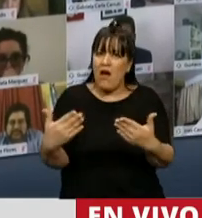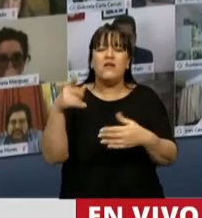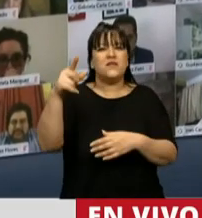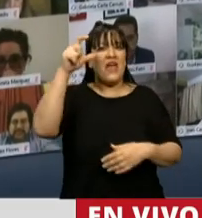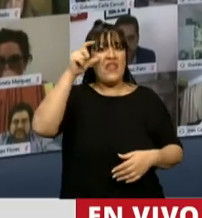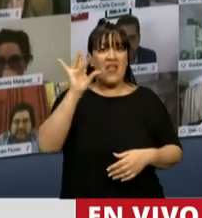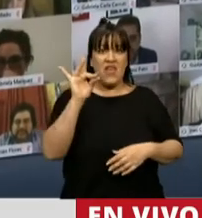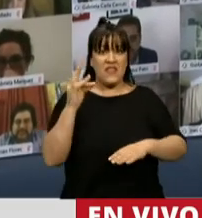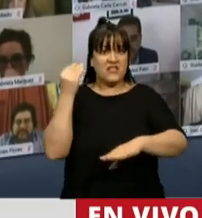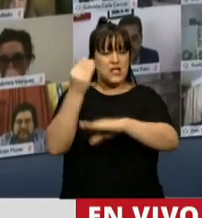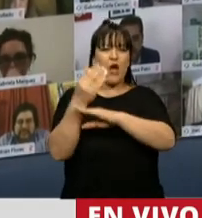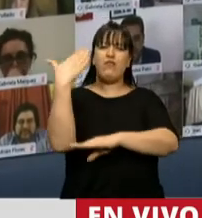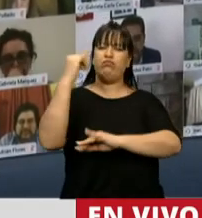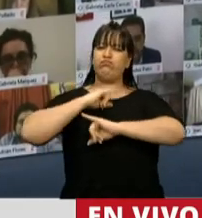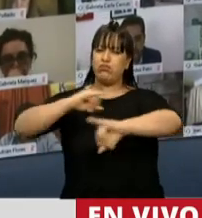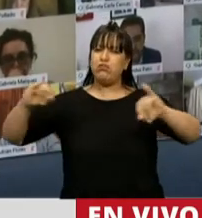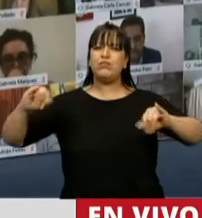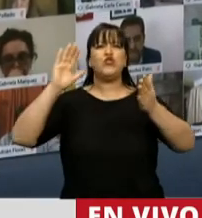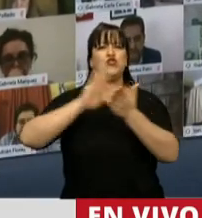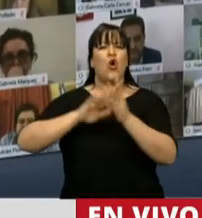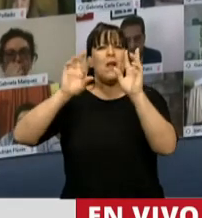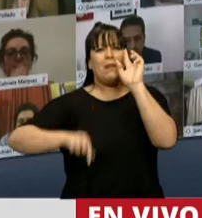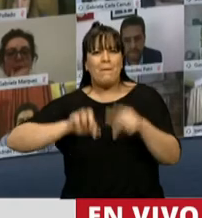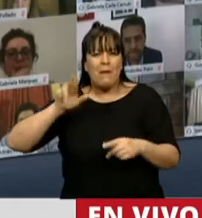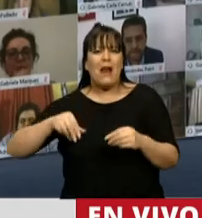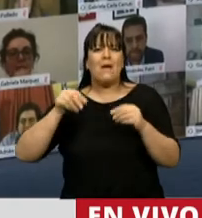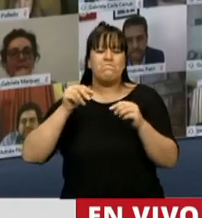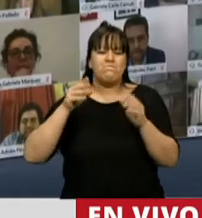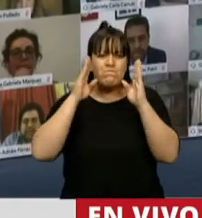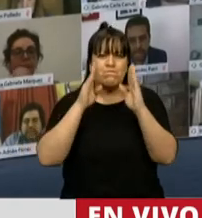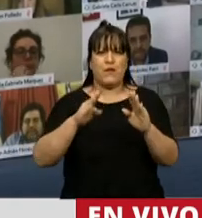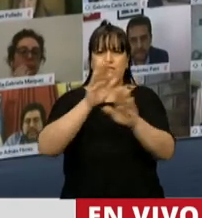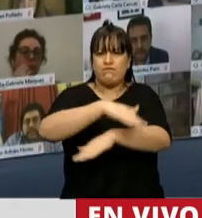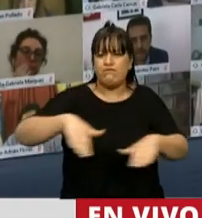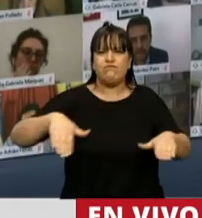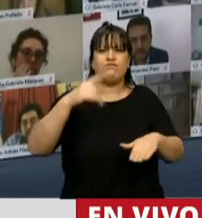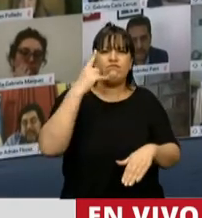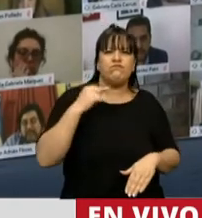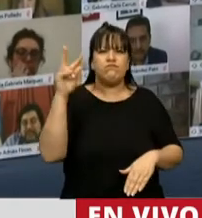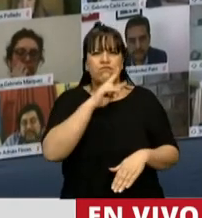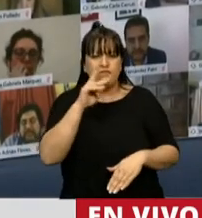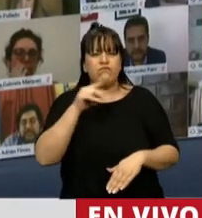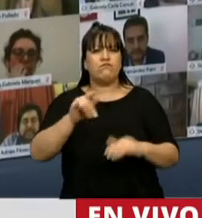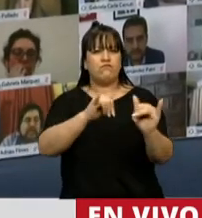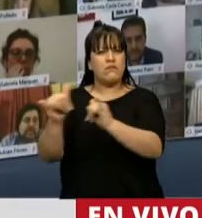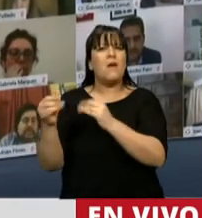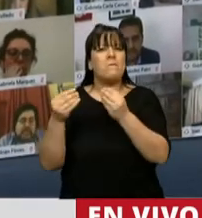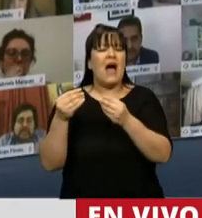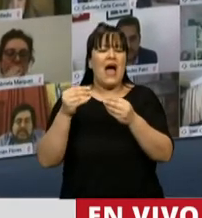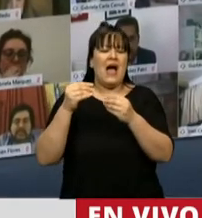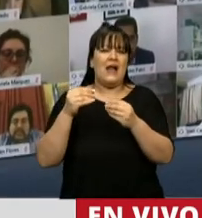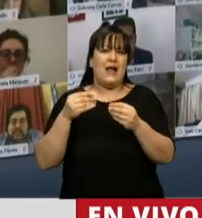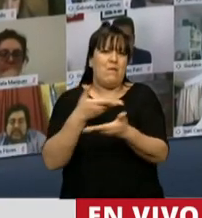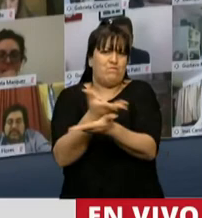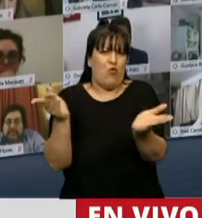diciembre las políticas de infancia y adolescencia a que tengan un rol central en todo lo que hace la política pública. No pudiendo